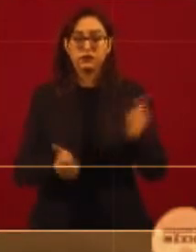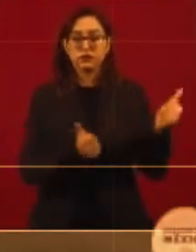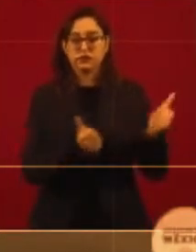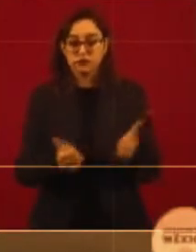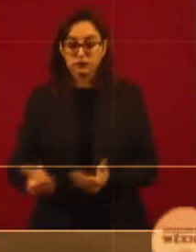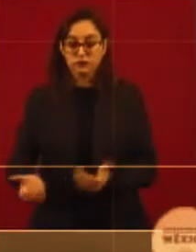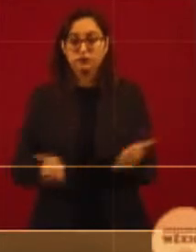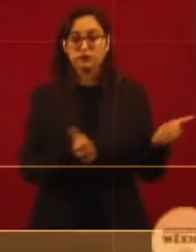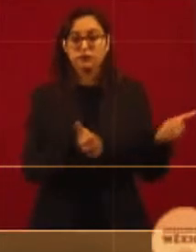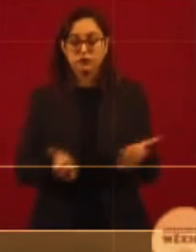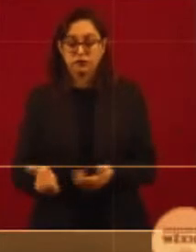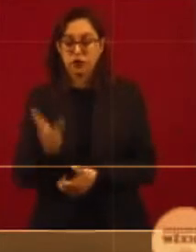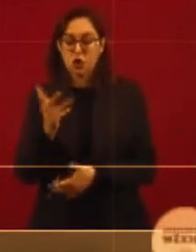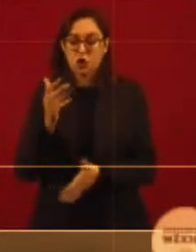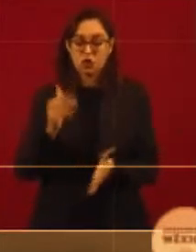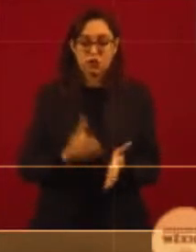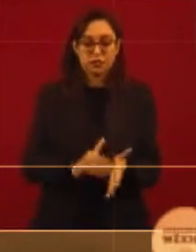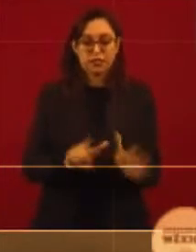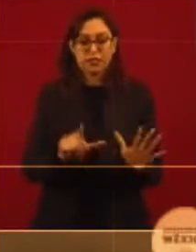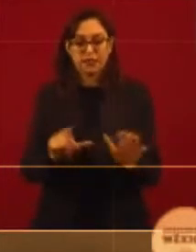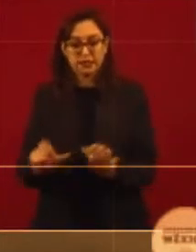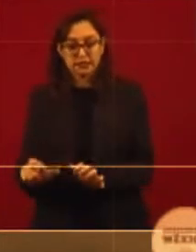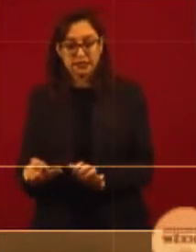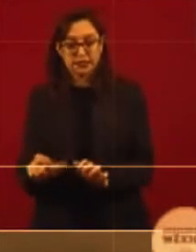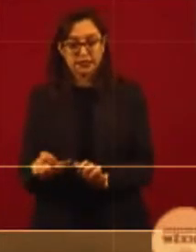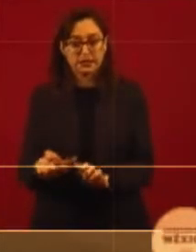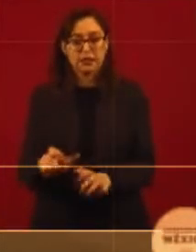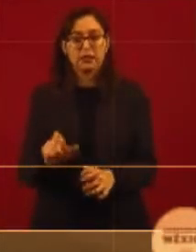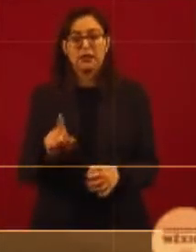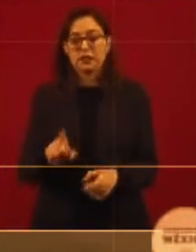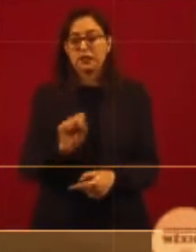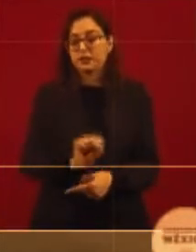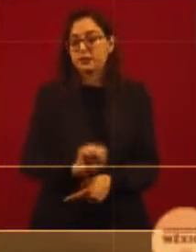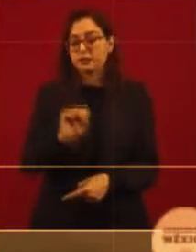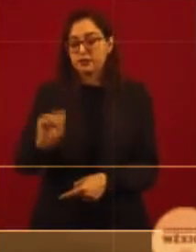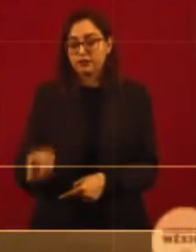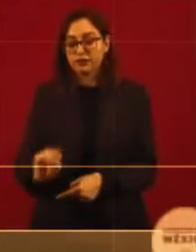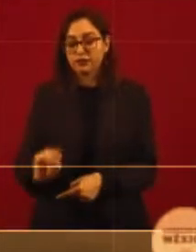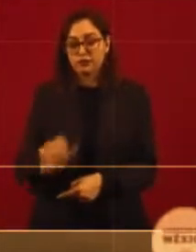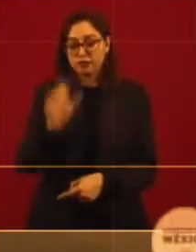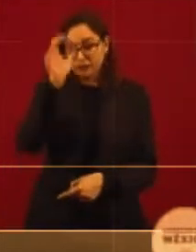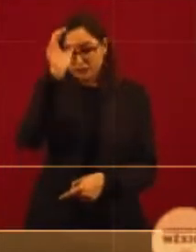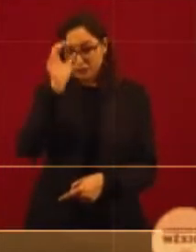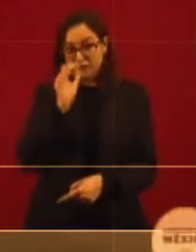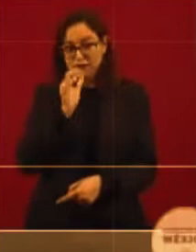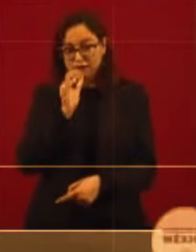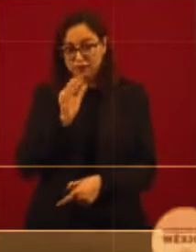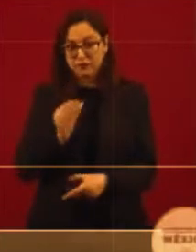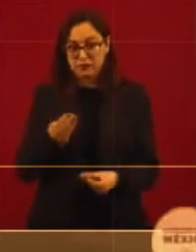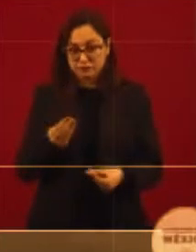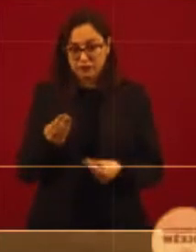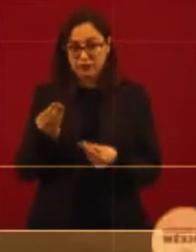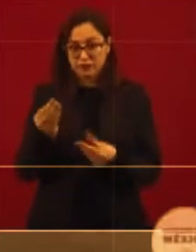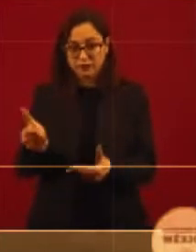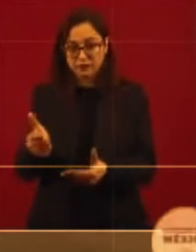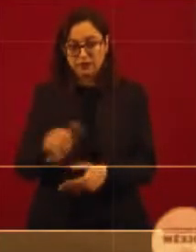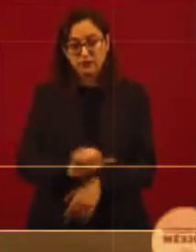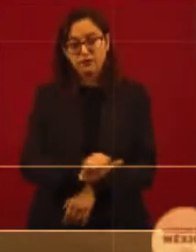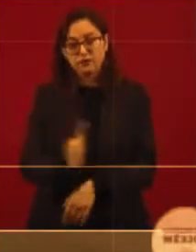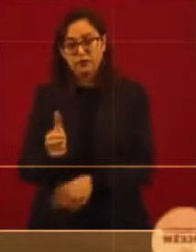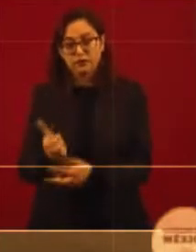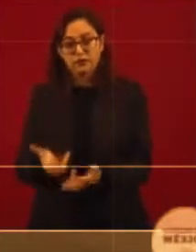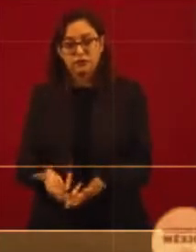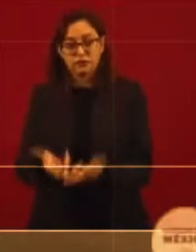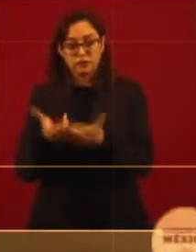dedicadas a Saltillo, a Coahuila y el resto a la Ciudad de México